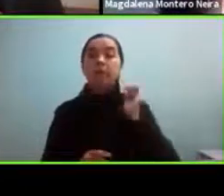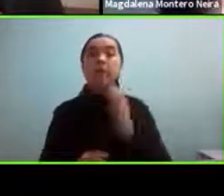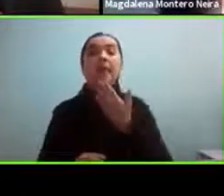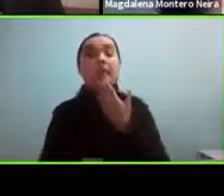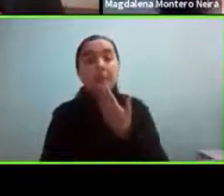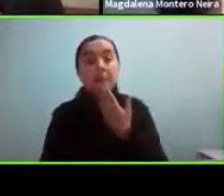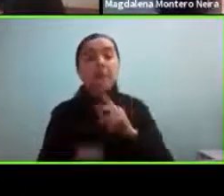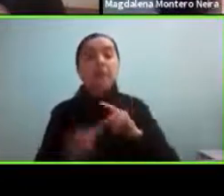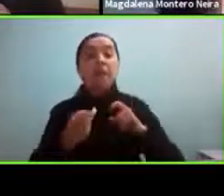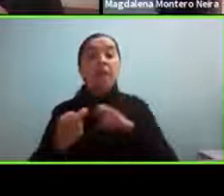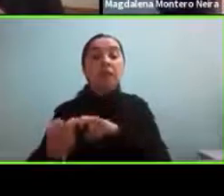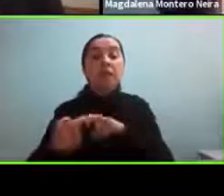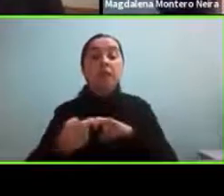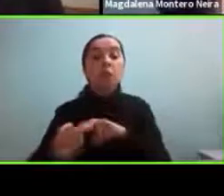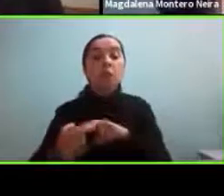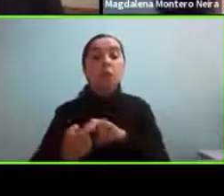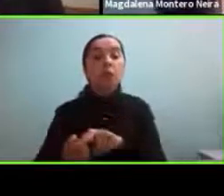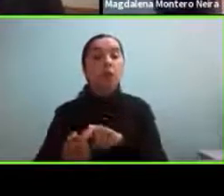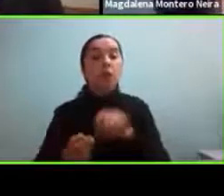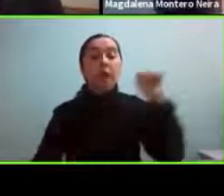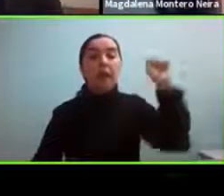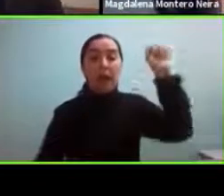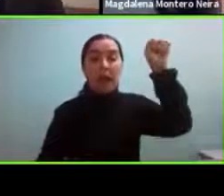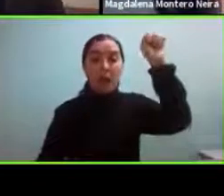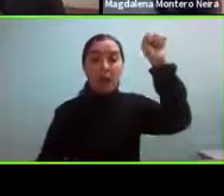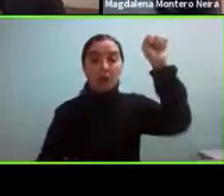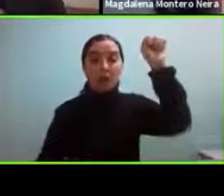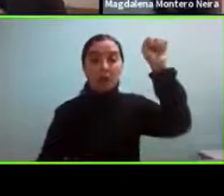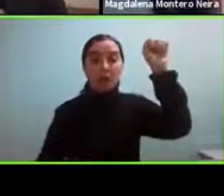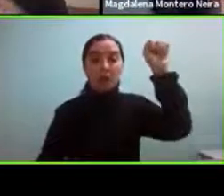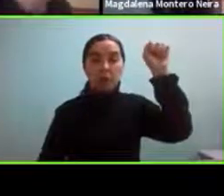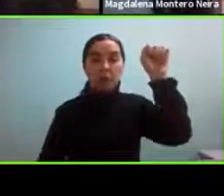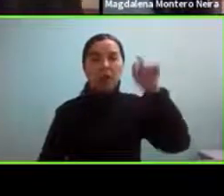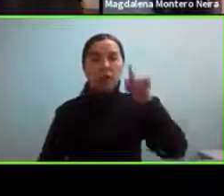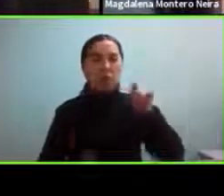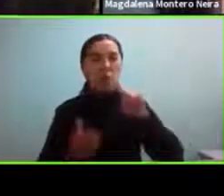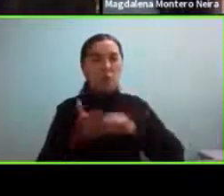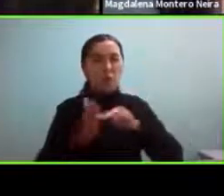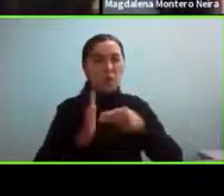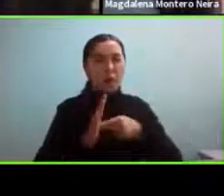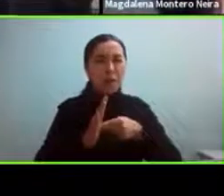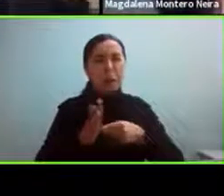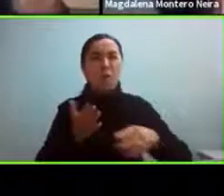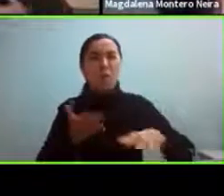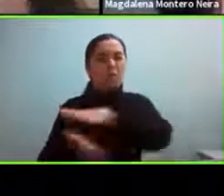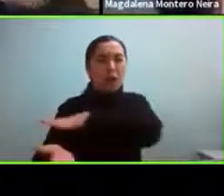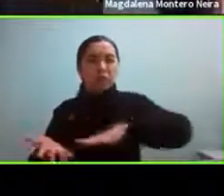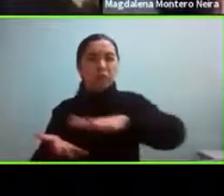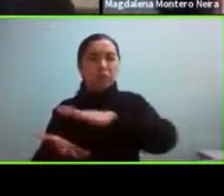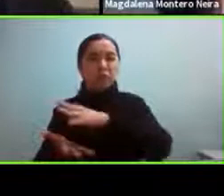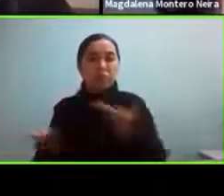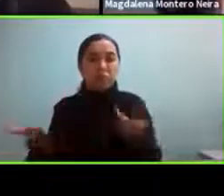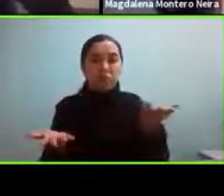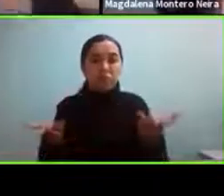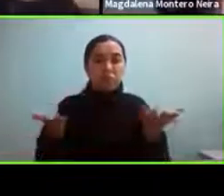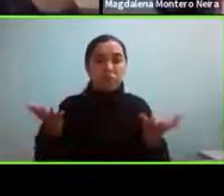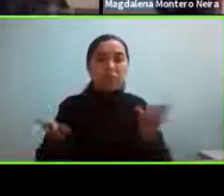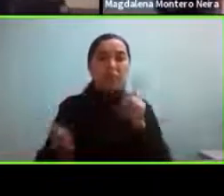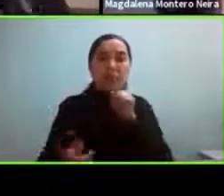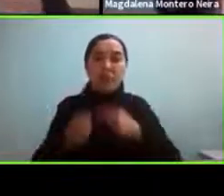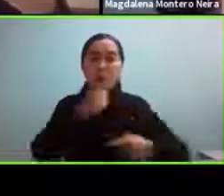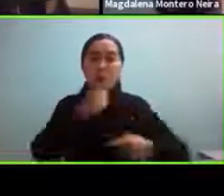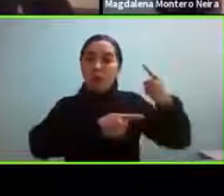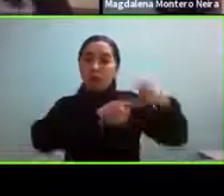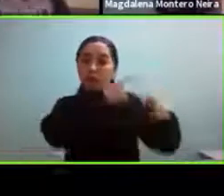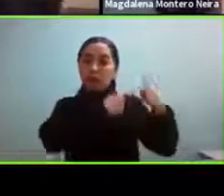discusión sobre si el autismo es una condición o un trastorno tenemos una una historia del